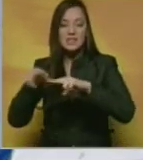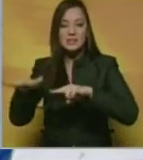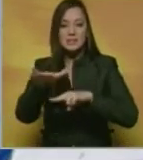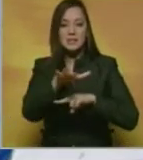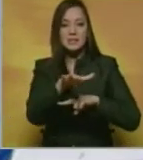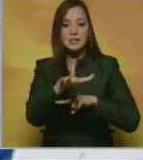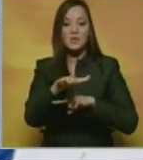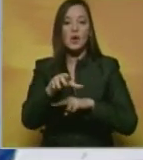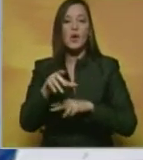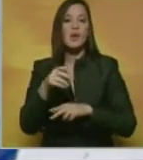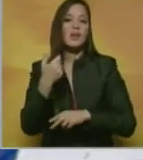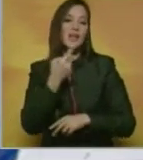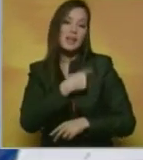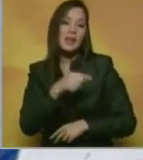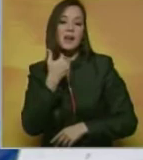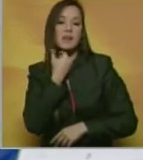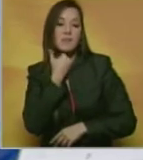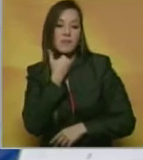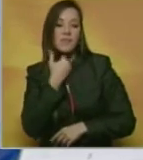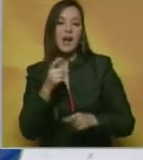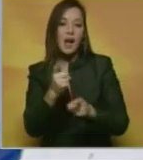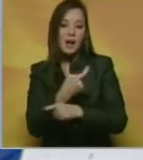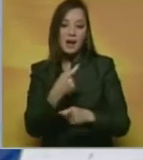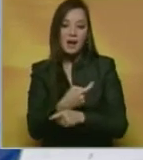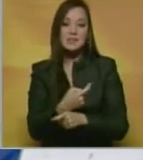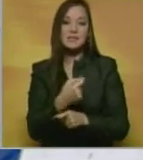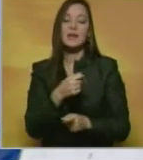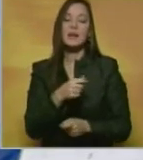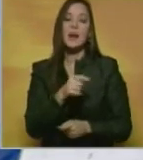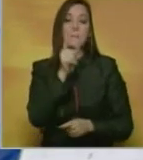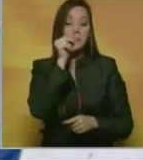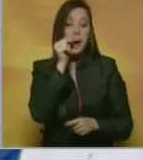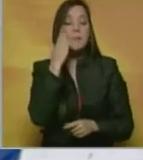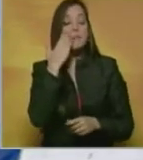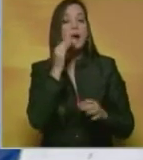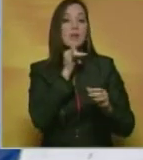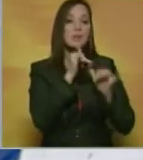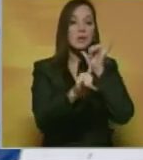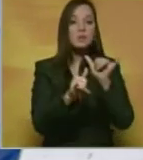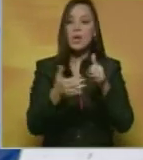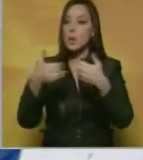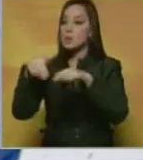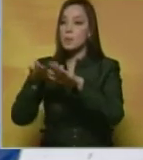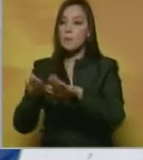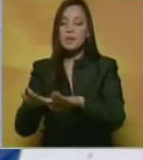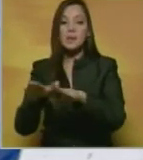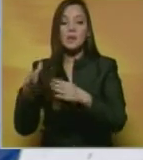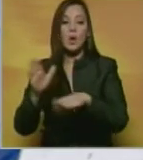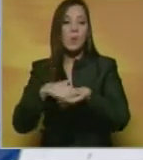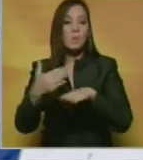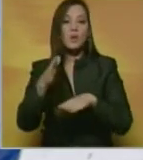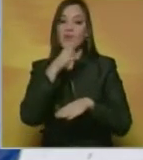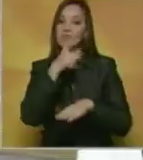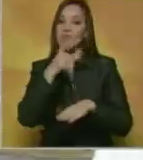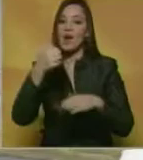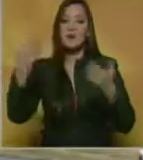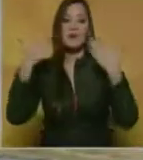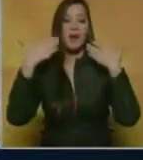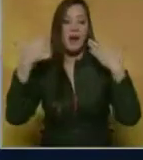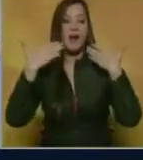Luis Razzetti de Barcelona denunciaron la paralización de los servicios en el recinto hospitalario por no contar con aires acondicionados.